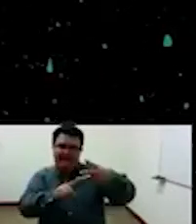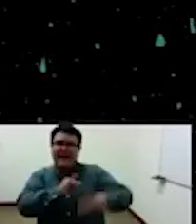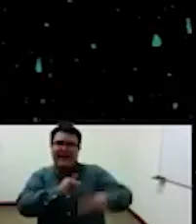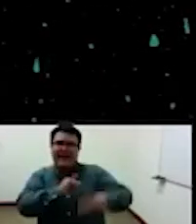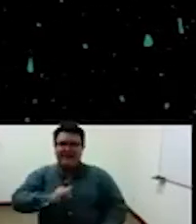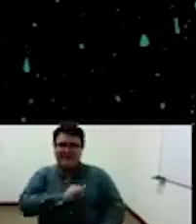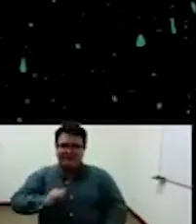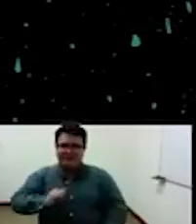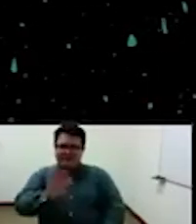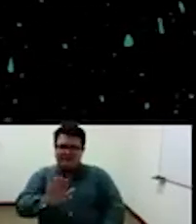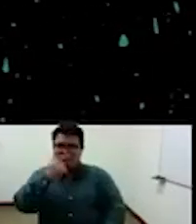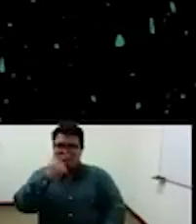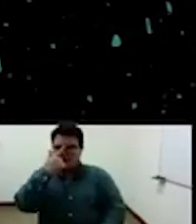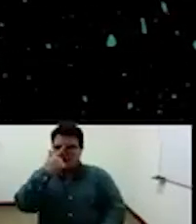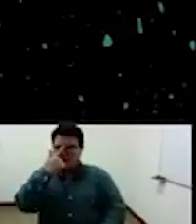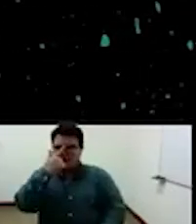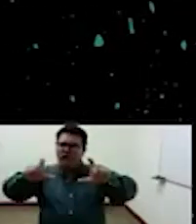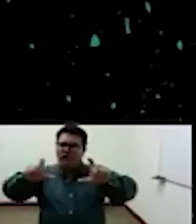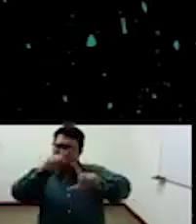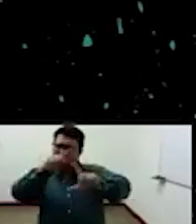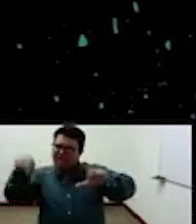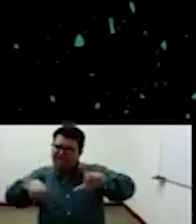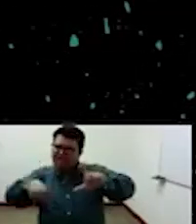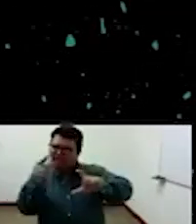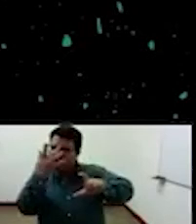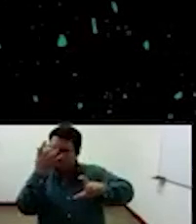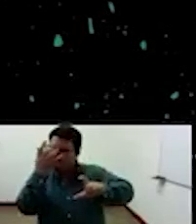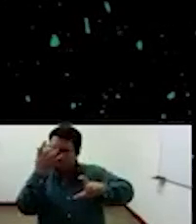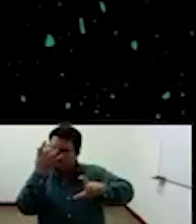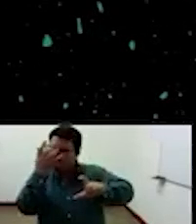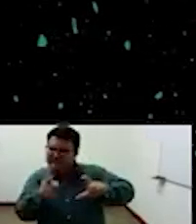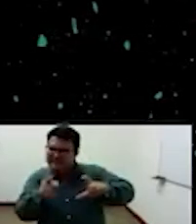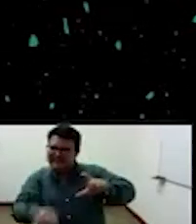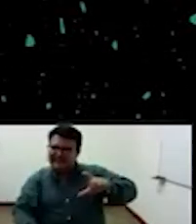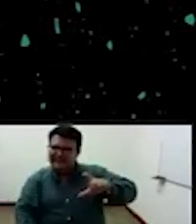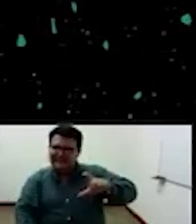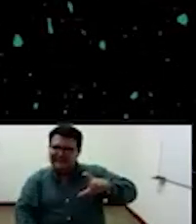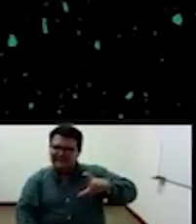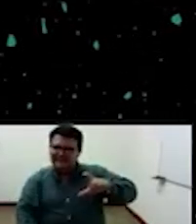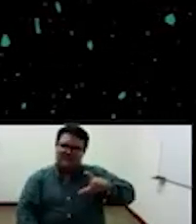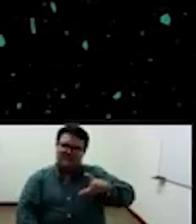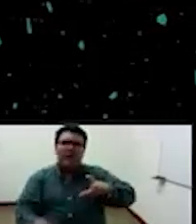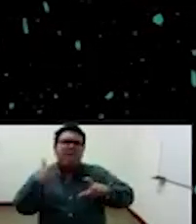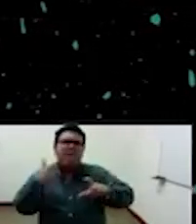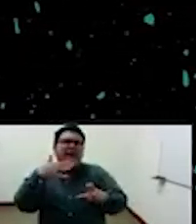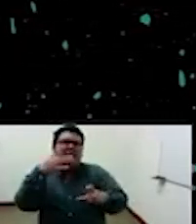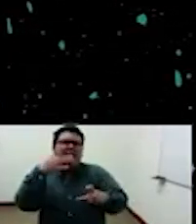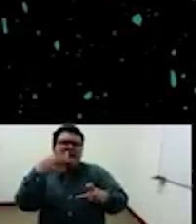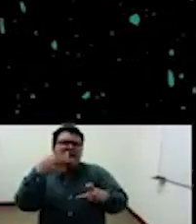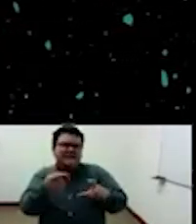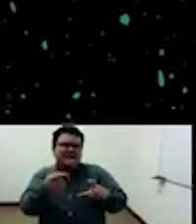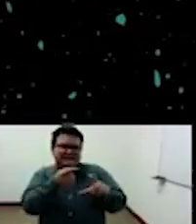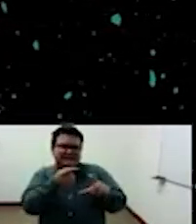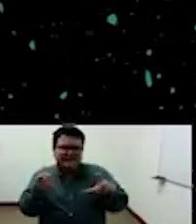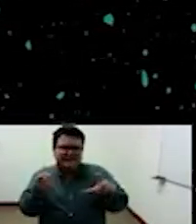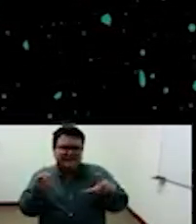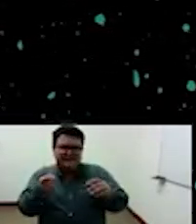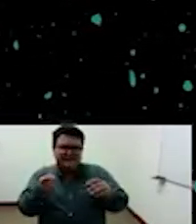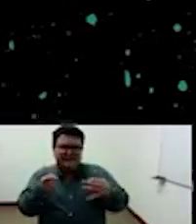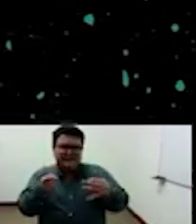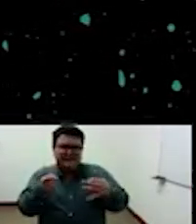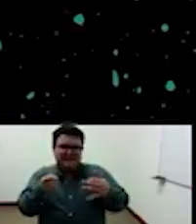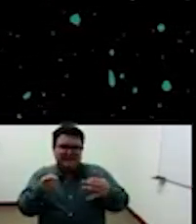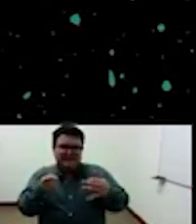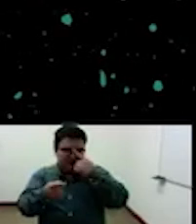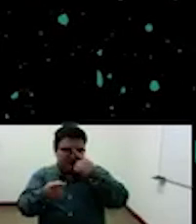quise tomar esta imagen porque es como la imagen que que genera